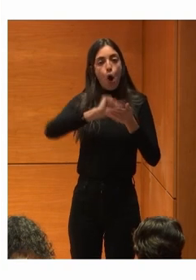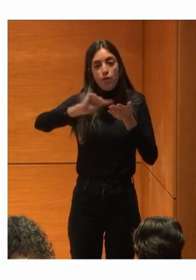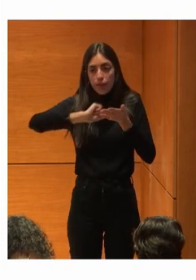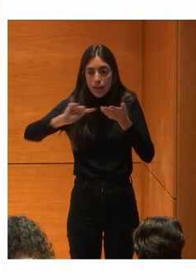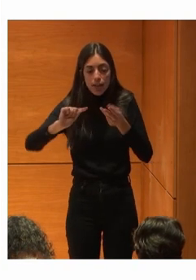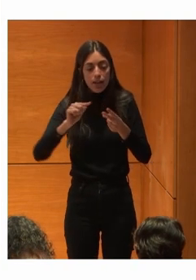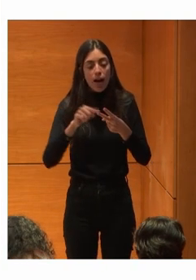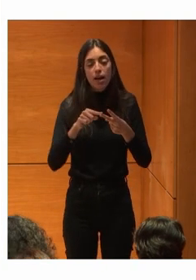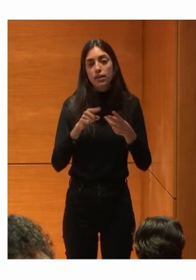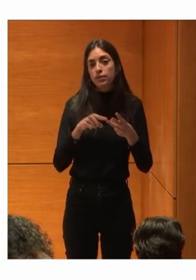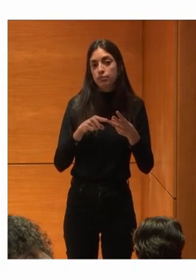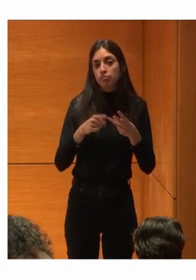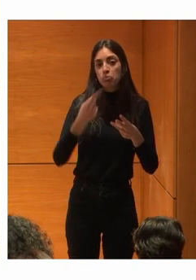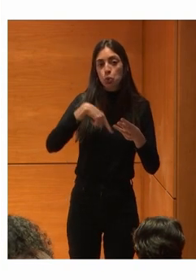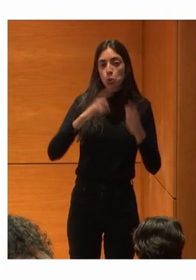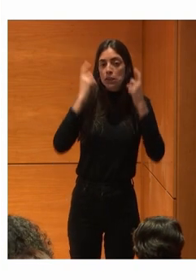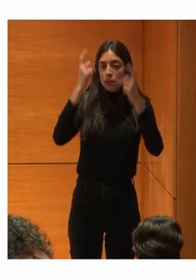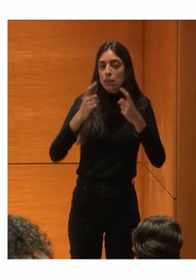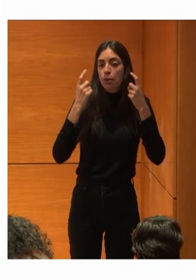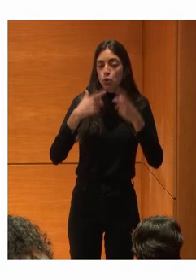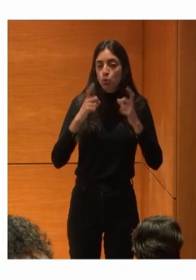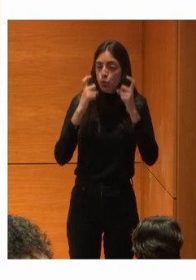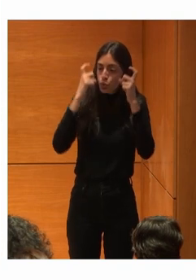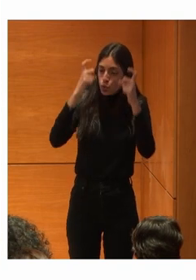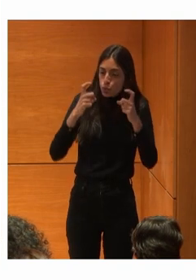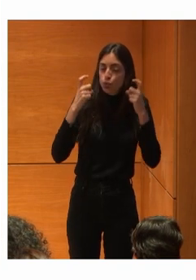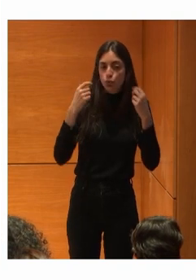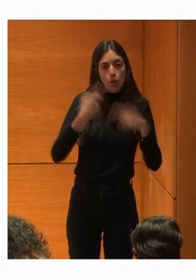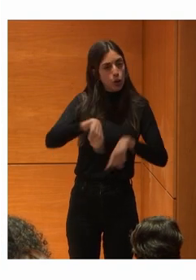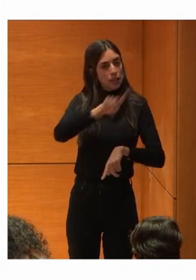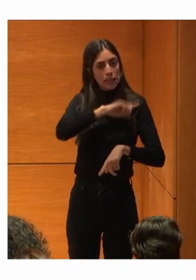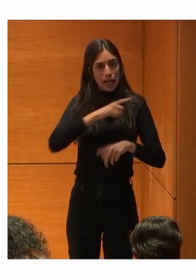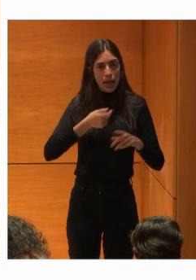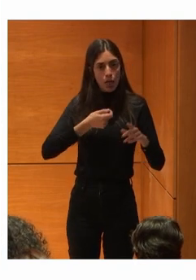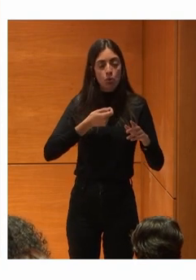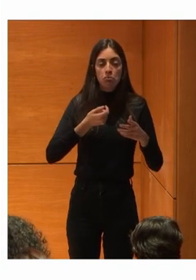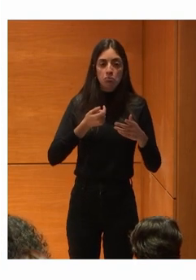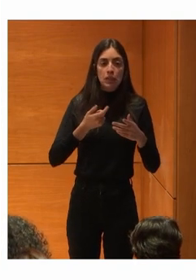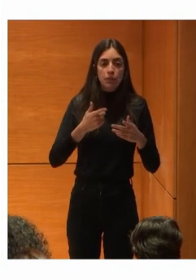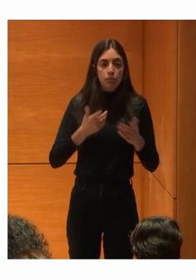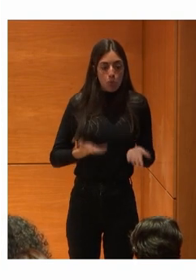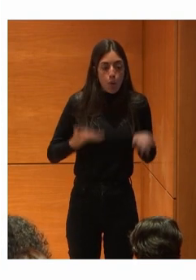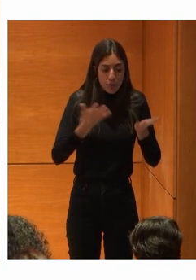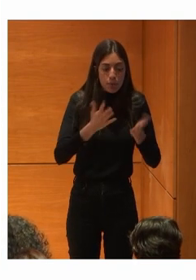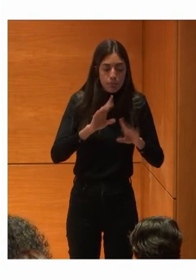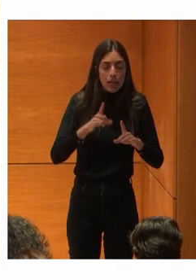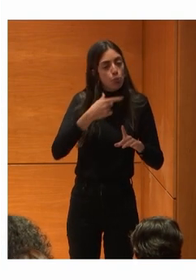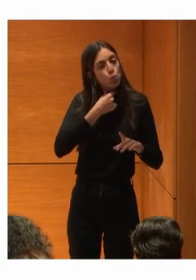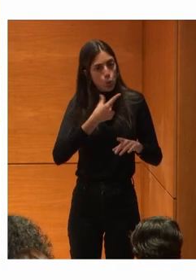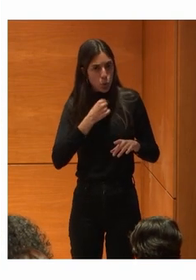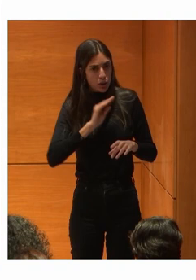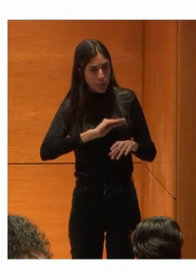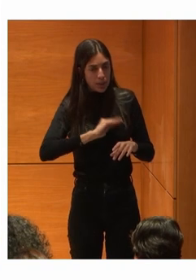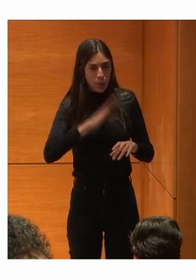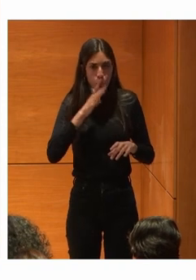Estamos metiendo Mucho músculo Y esfuerzo Y nos está gustando Además La gente Cuando conoce